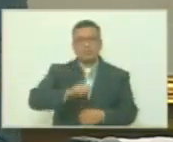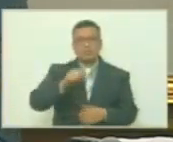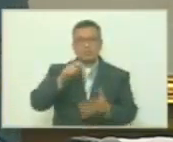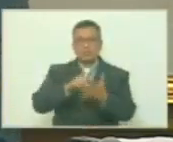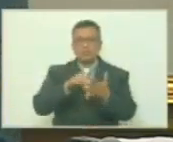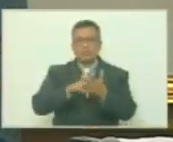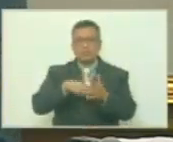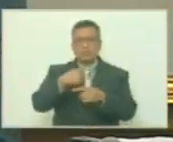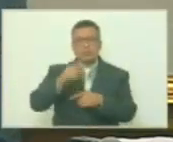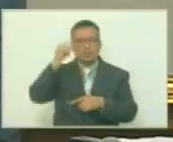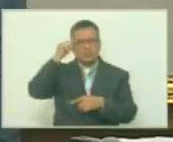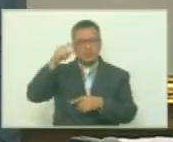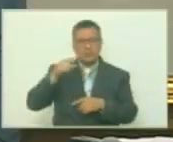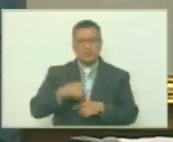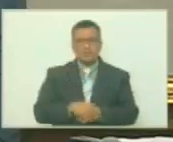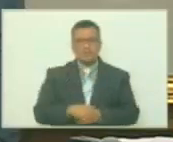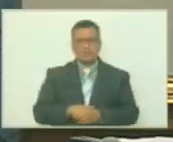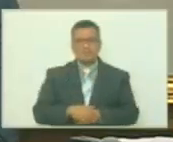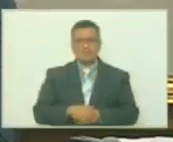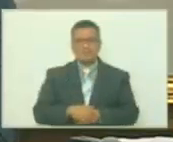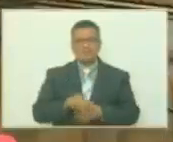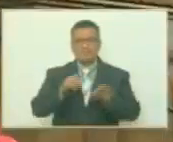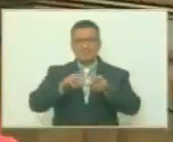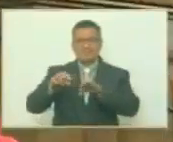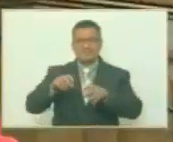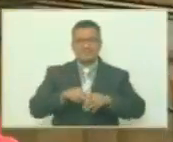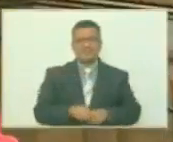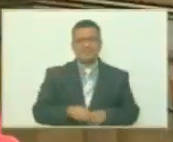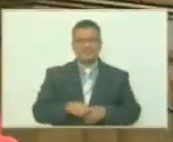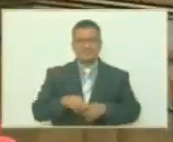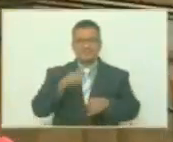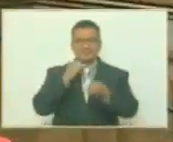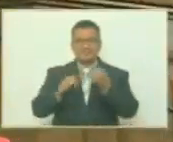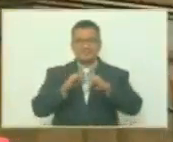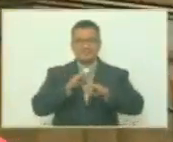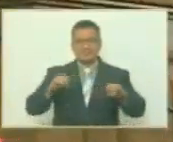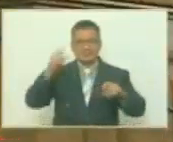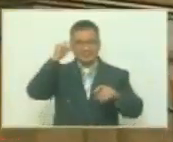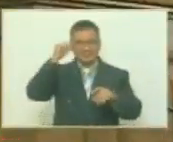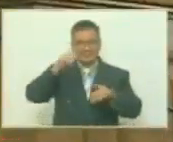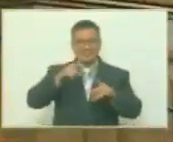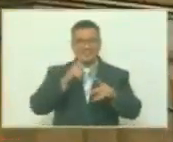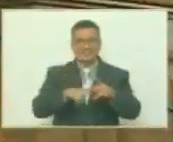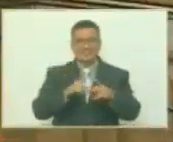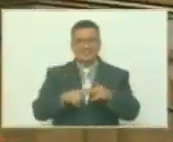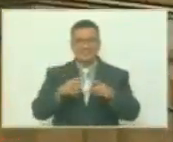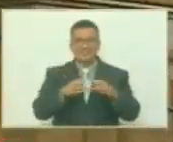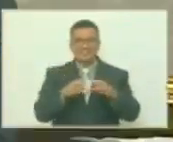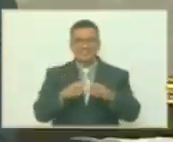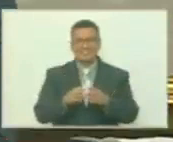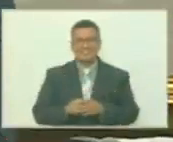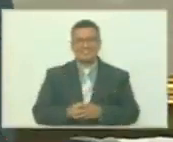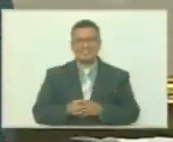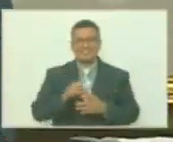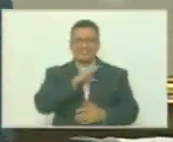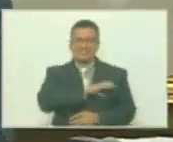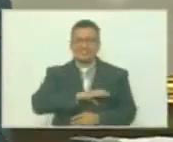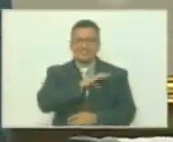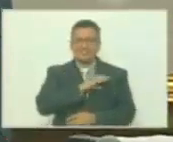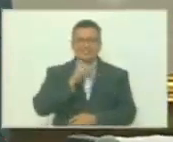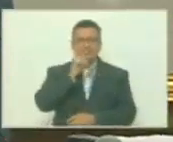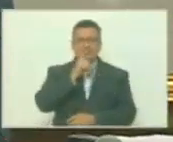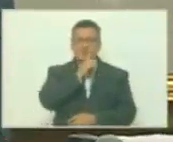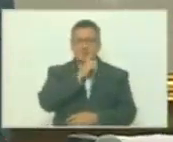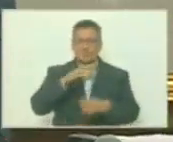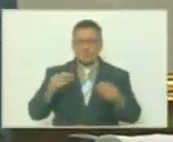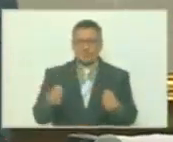punto del orden del día ciudadana secretaria agotada la agenda del orden del día ciudadano presidente bueno la comisión nombrada